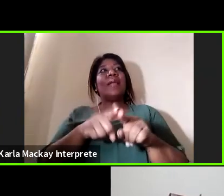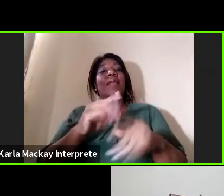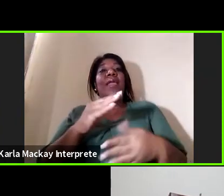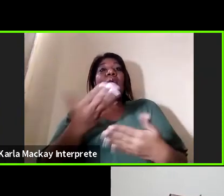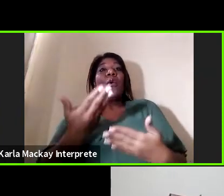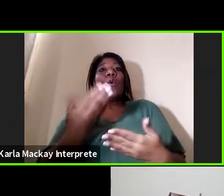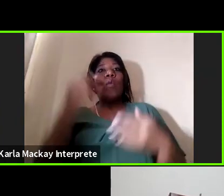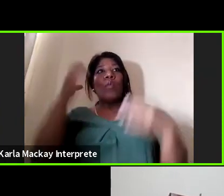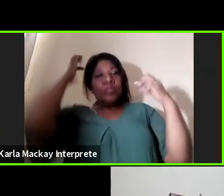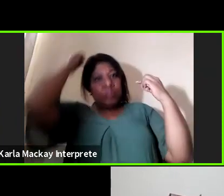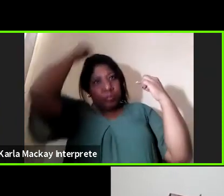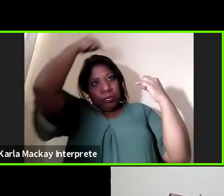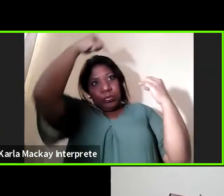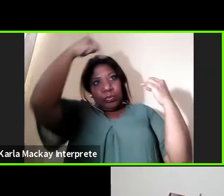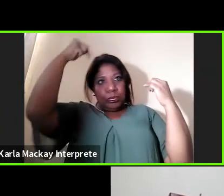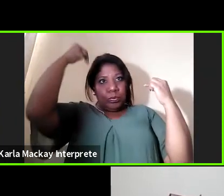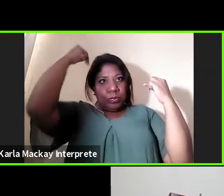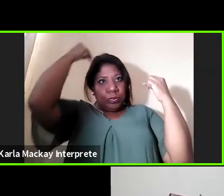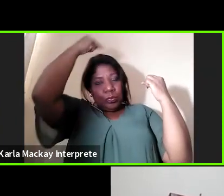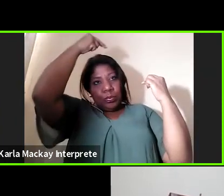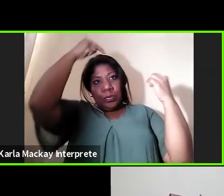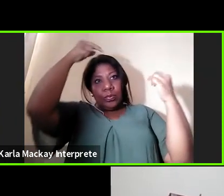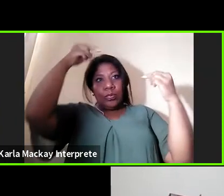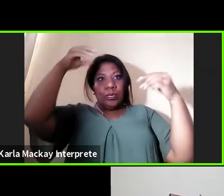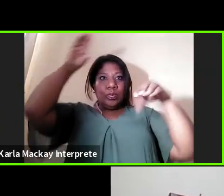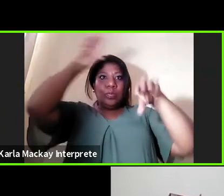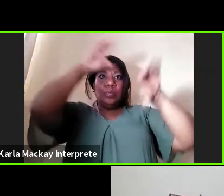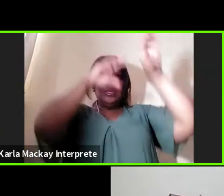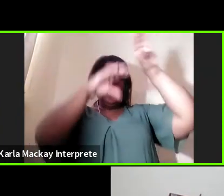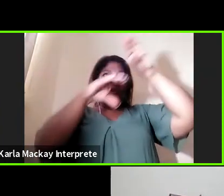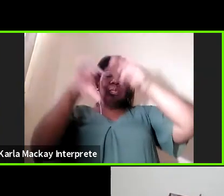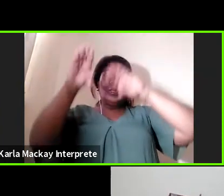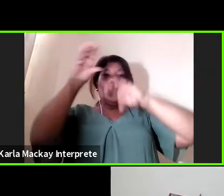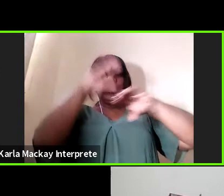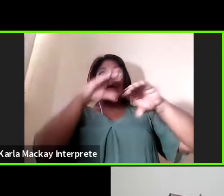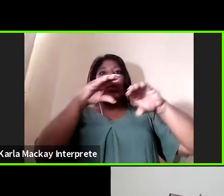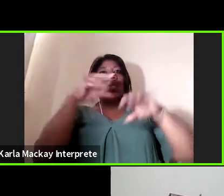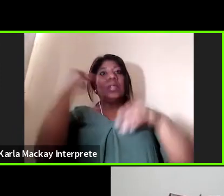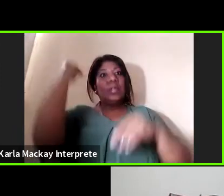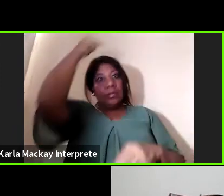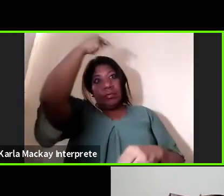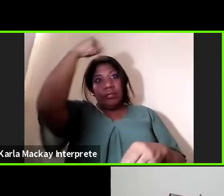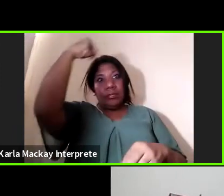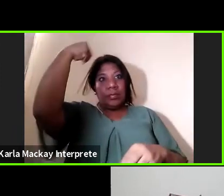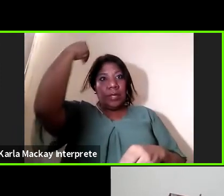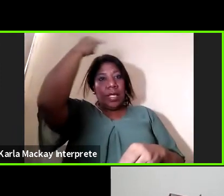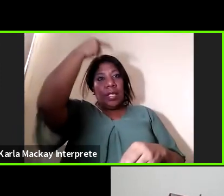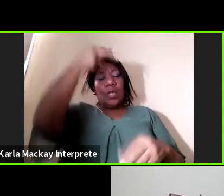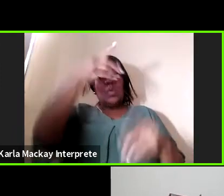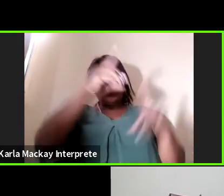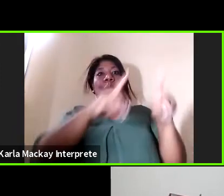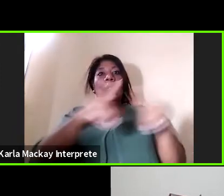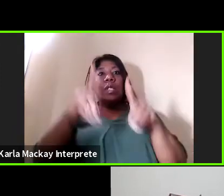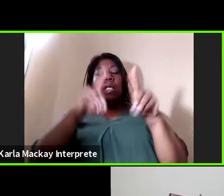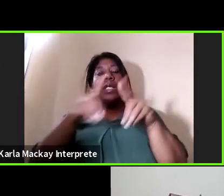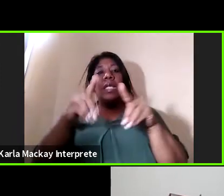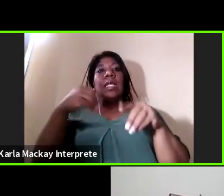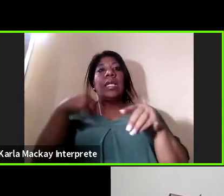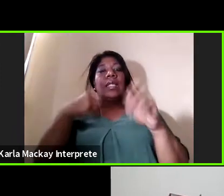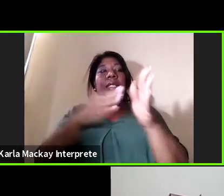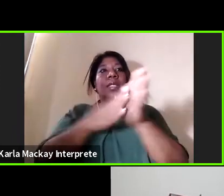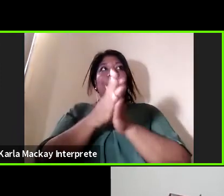cerebro ahora con toda la neurociencia la neurodidáctica entonces tenemos que aprovechar esos